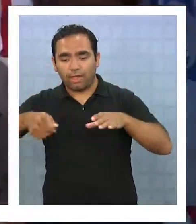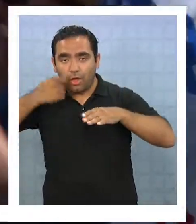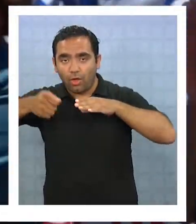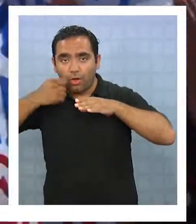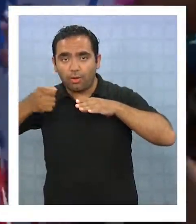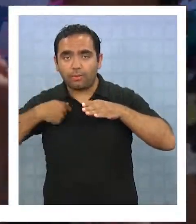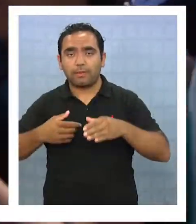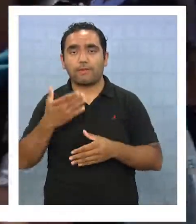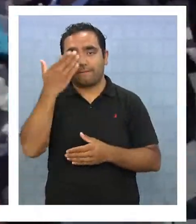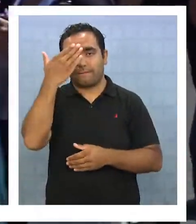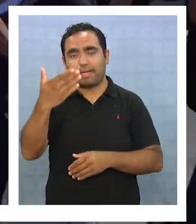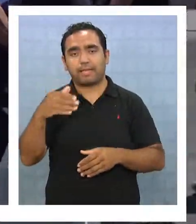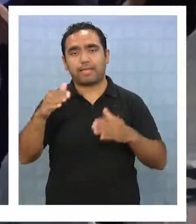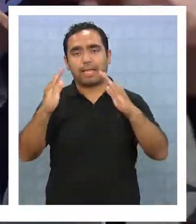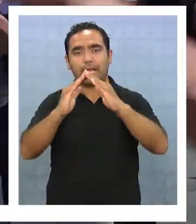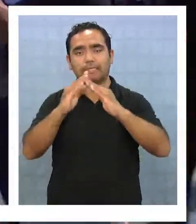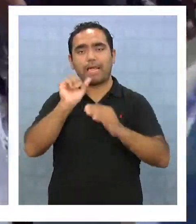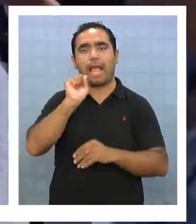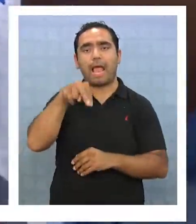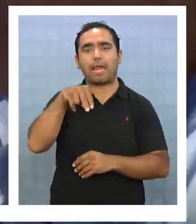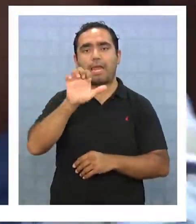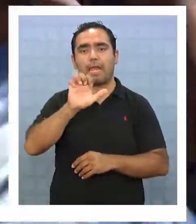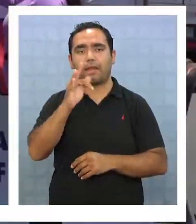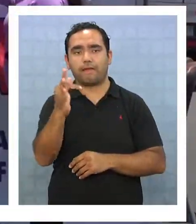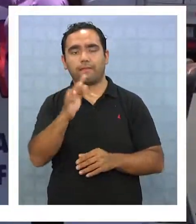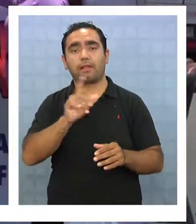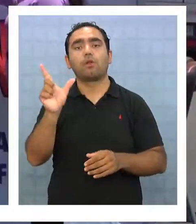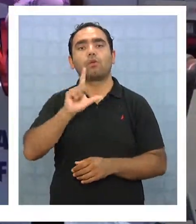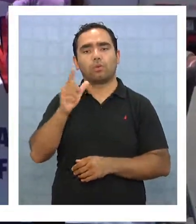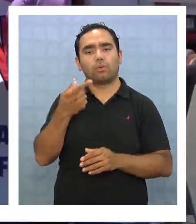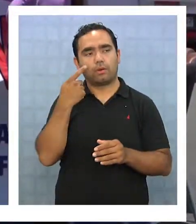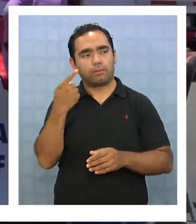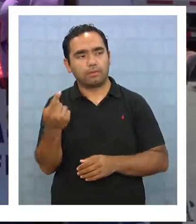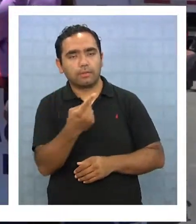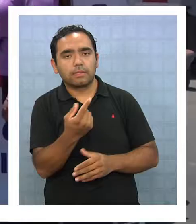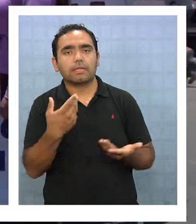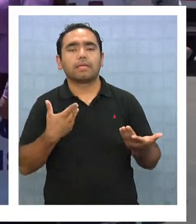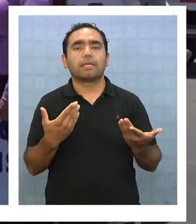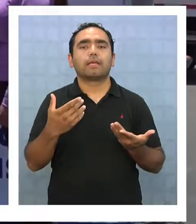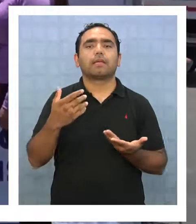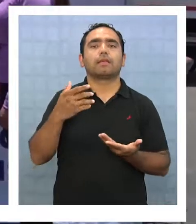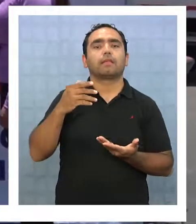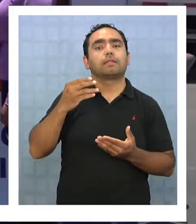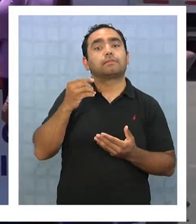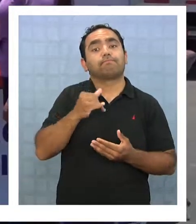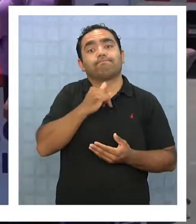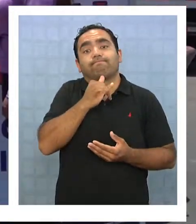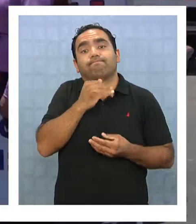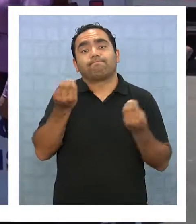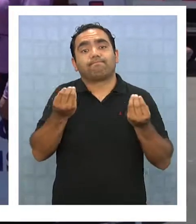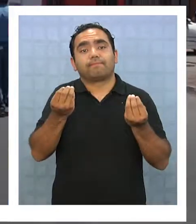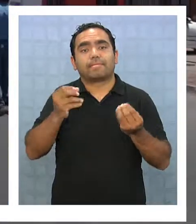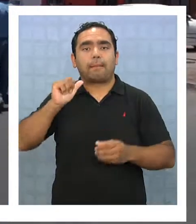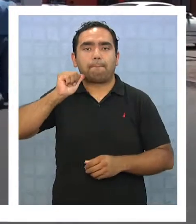la ANEF marcaron las manifestaciones de este lunes, sin saber aún lo que vendrá para mañana.